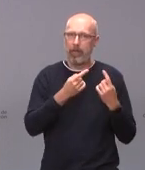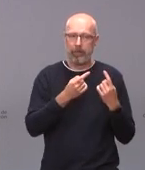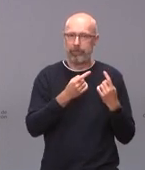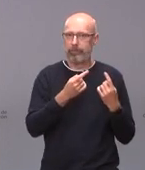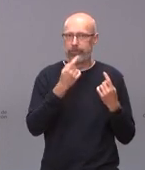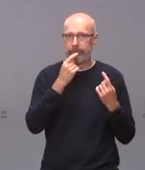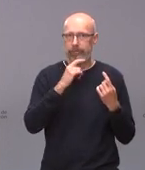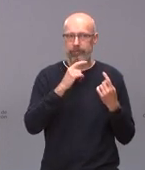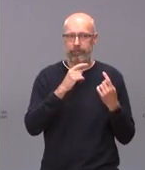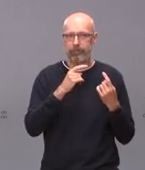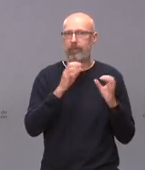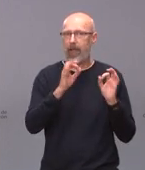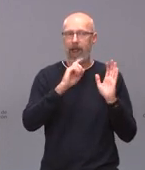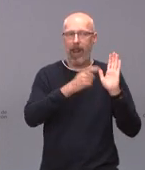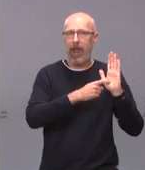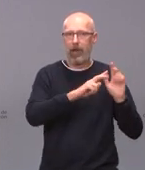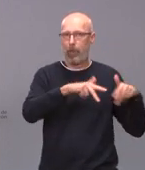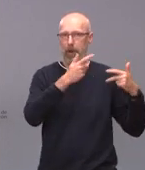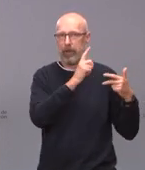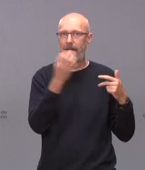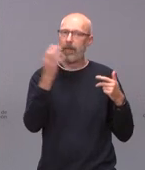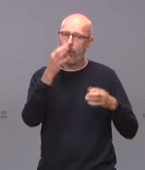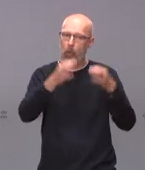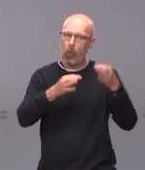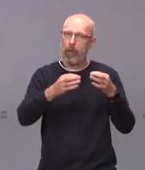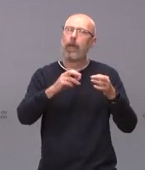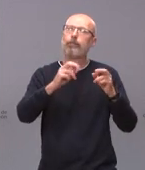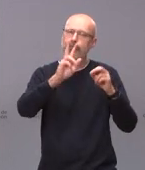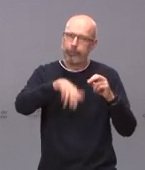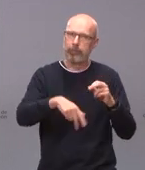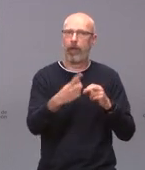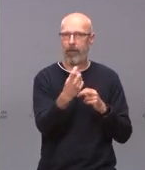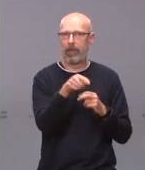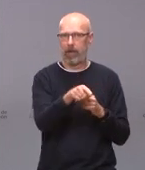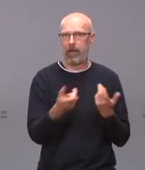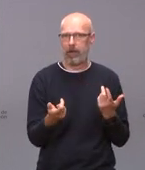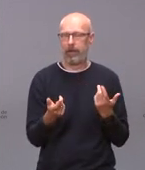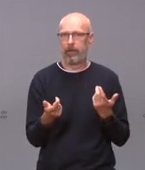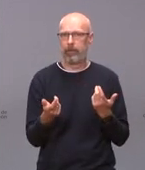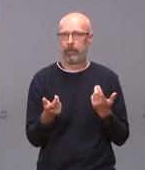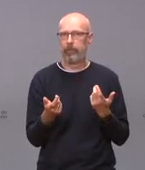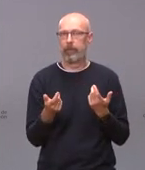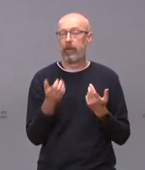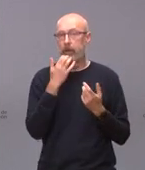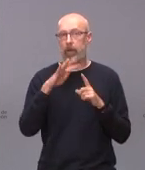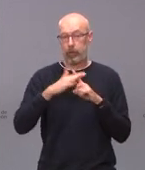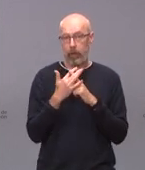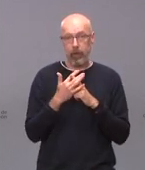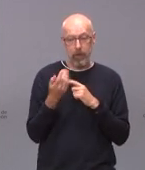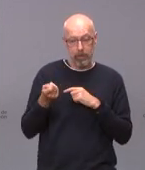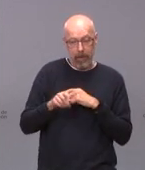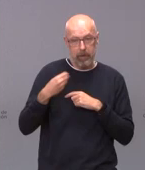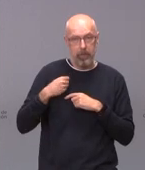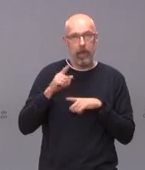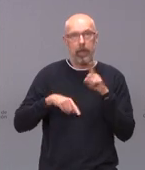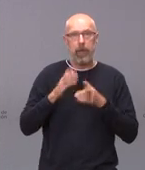el Estado de Derecho y que tienen que ser sometidas a ratificación judicial y que en circunstancias muy similares en unas comunidades pues